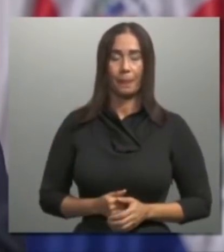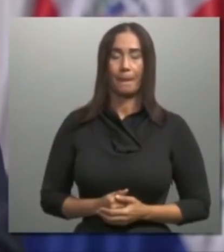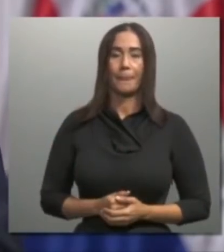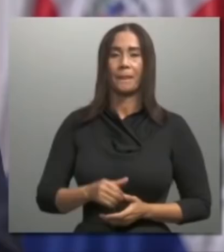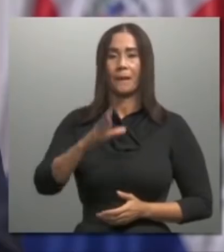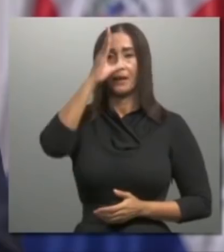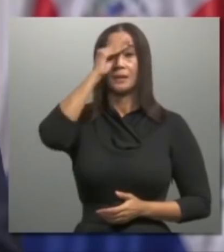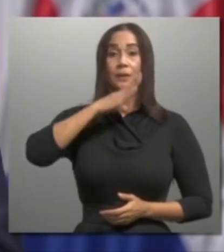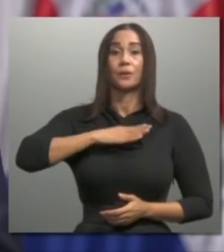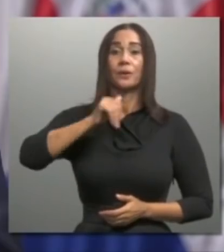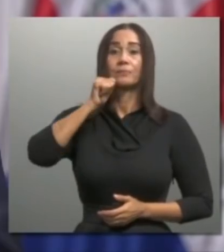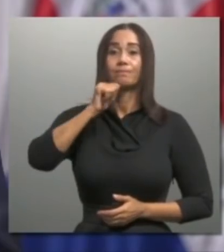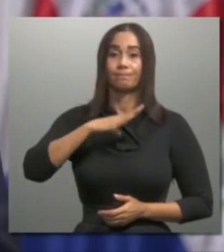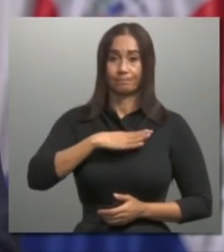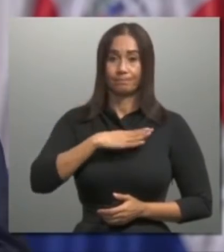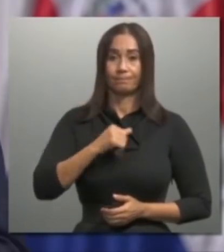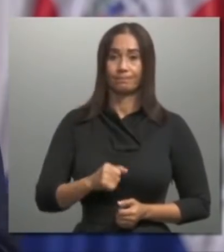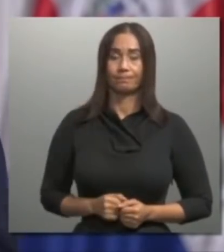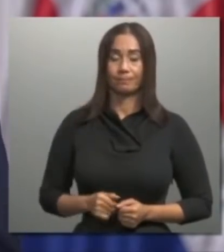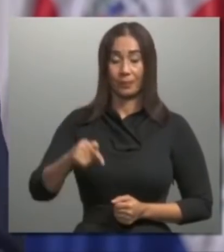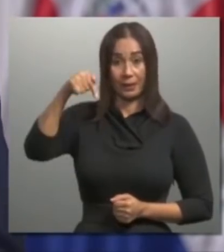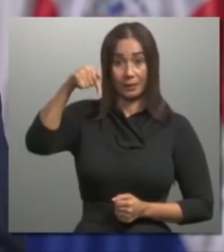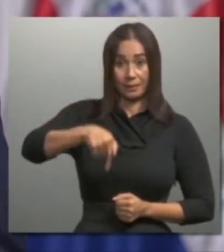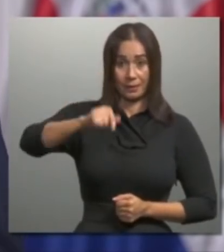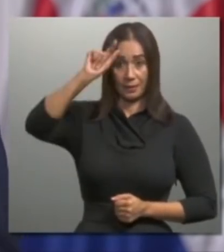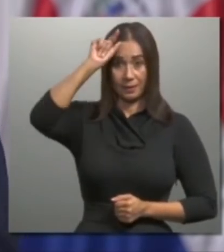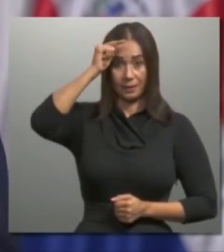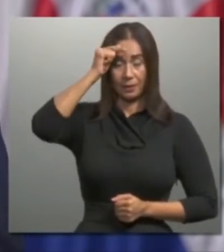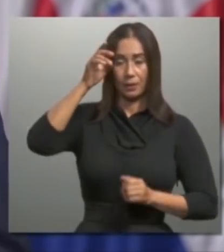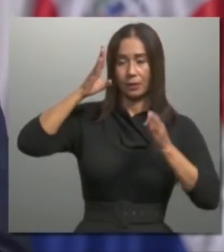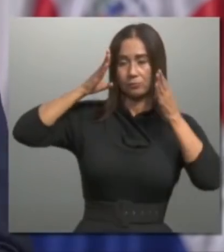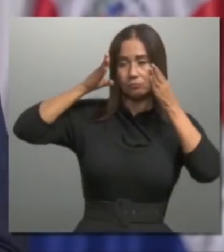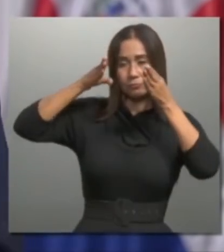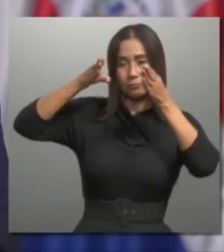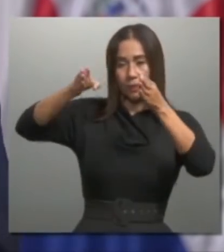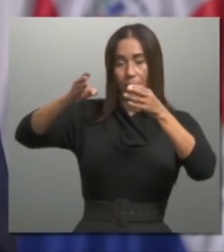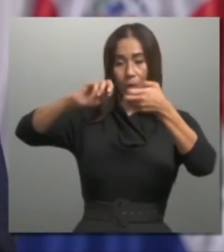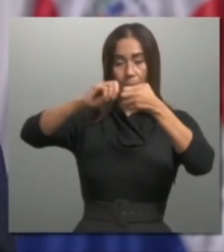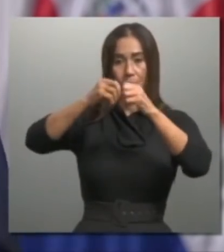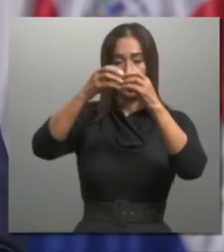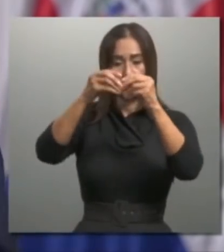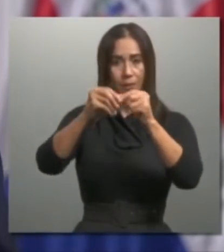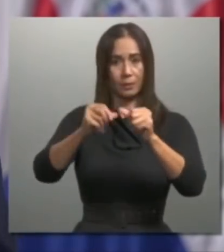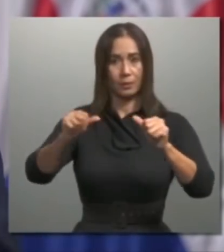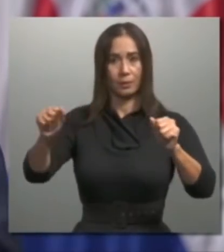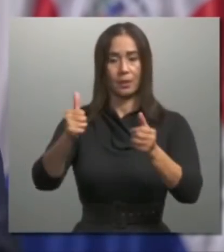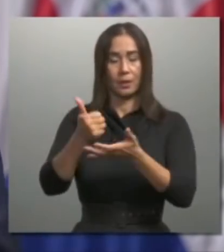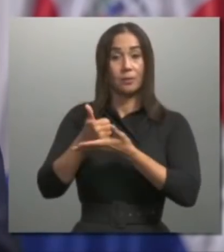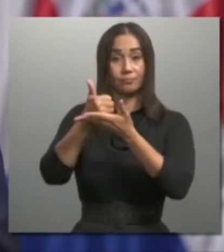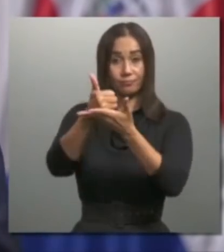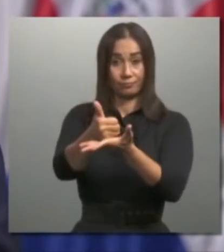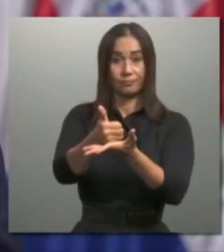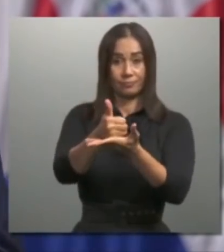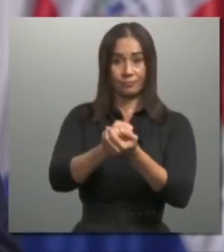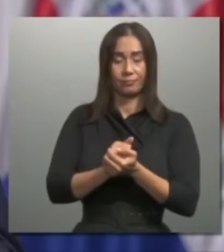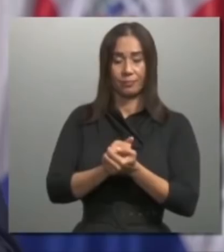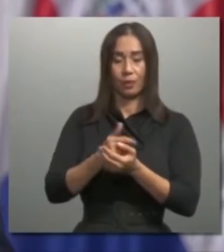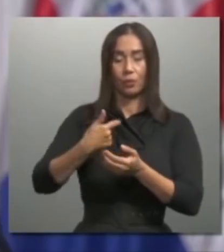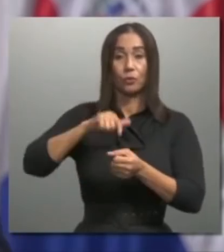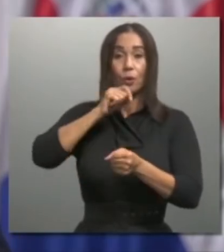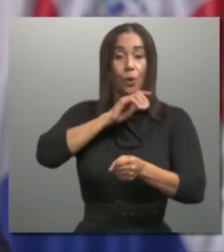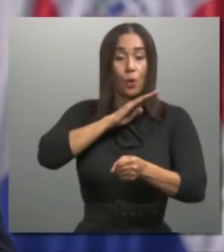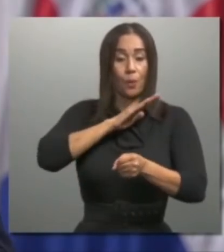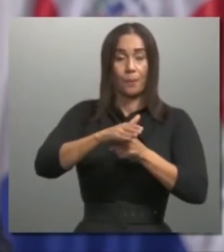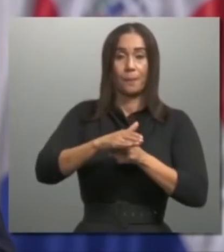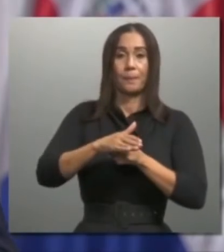Señoras y señores, este gobierno está centrado en resolver problemas y dar soluciones. Cumplimos